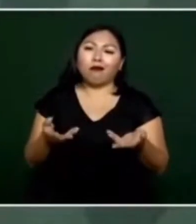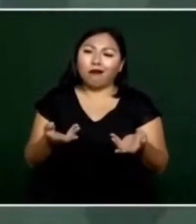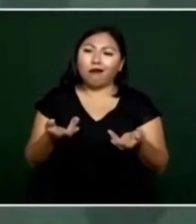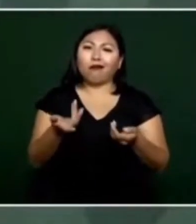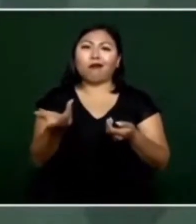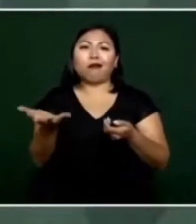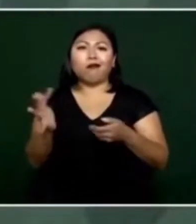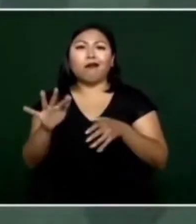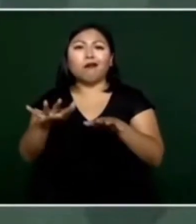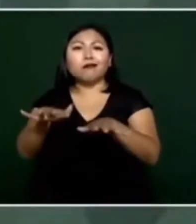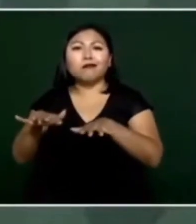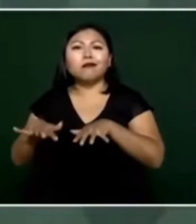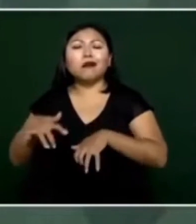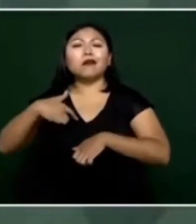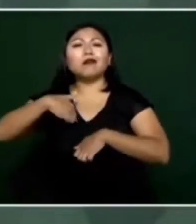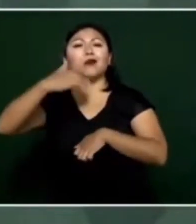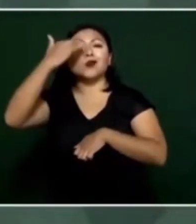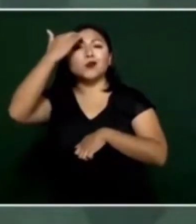había una fórmula